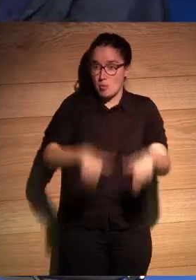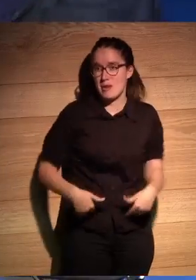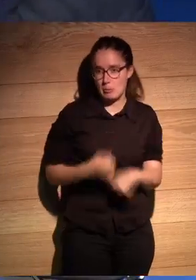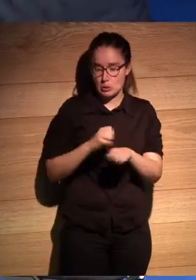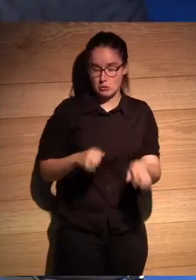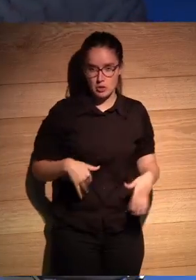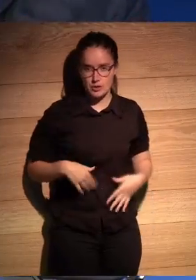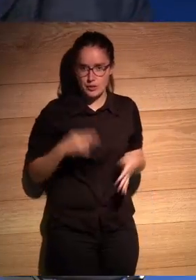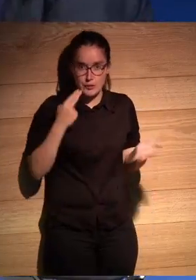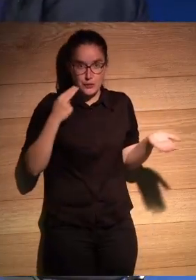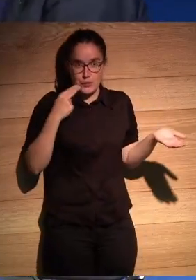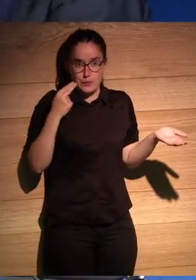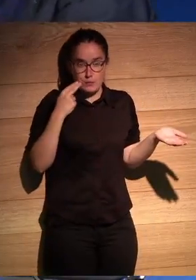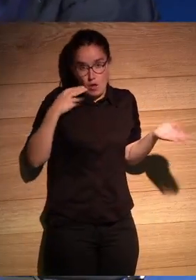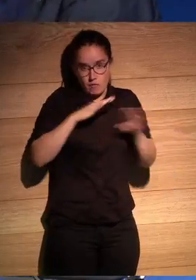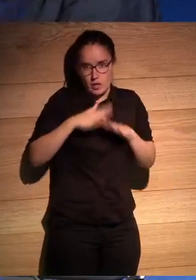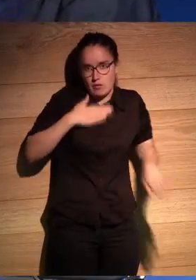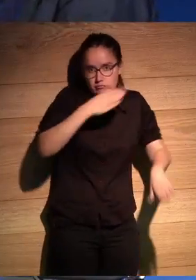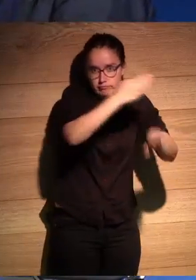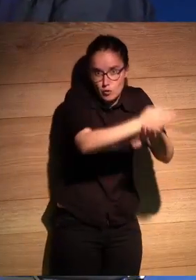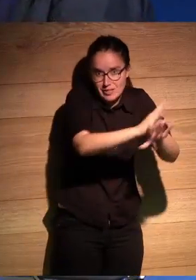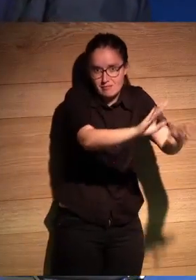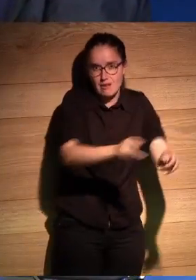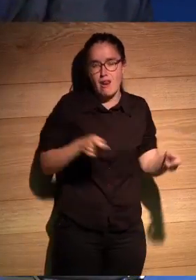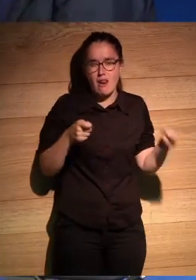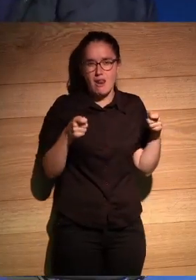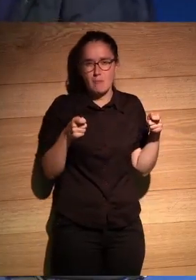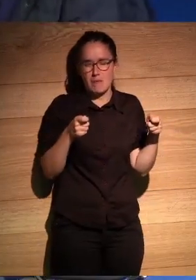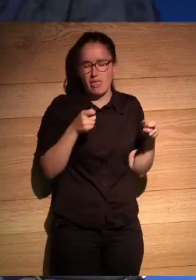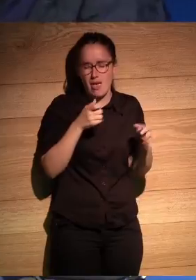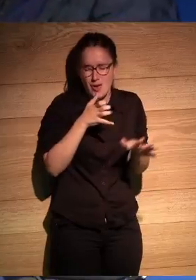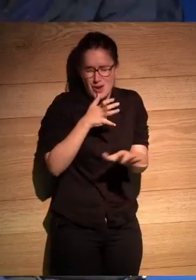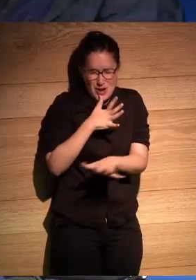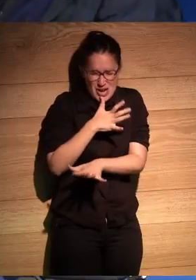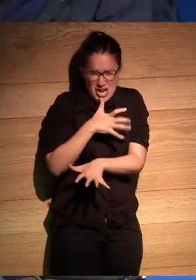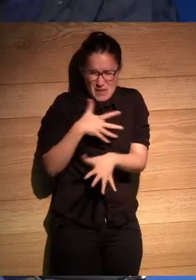y fue entonces aterrorizado fui a Blanes finalmente y la paella era asquerosa